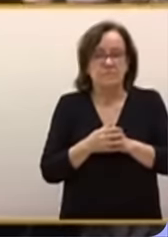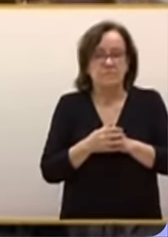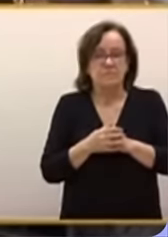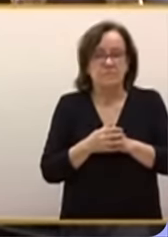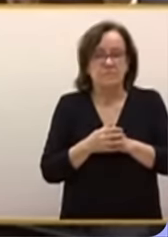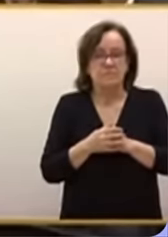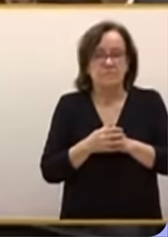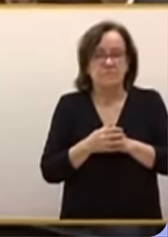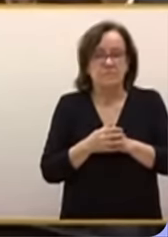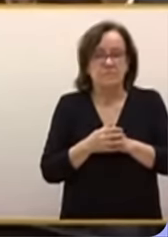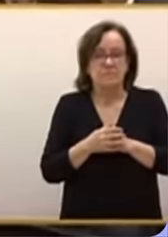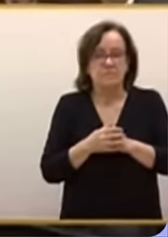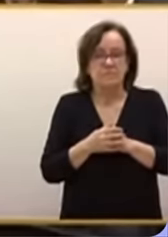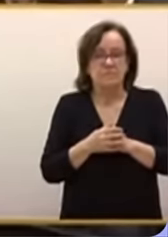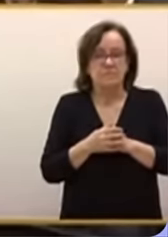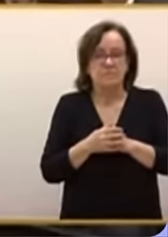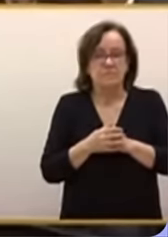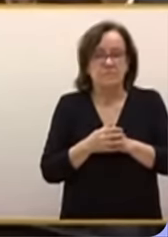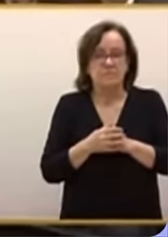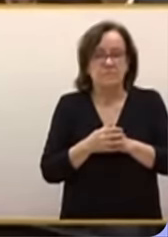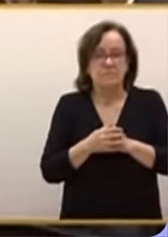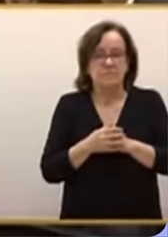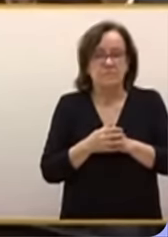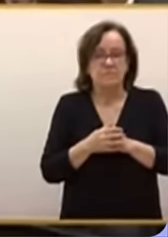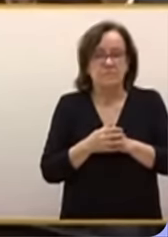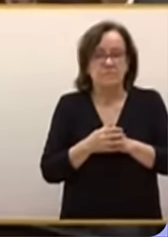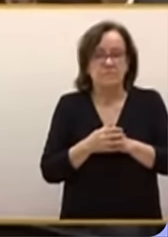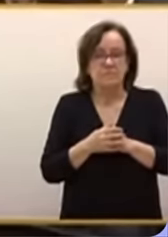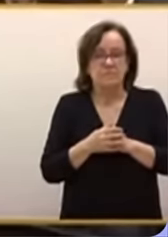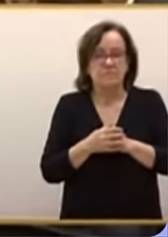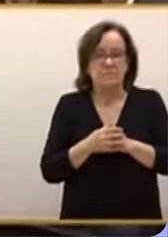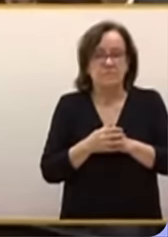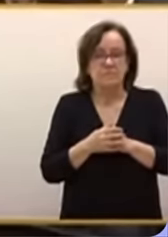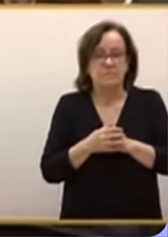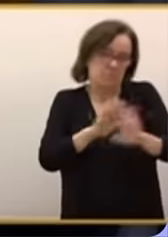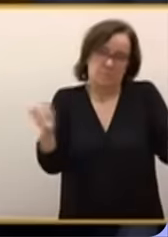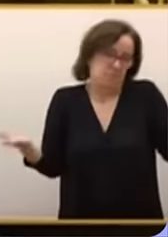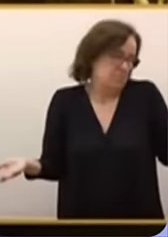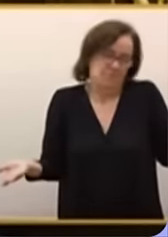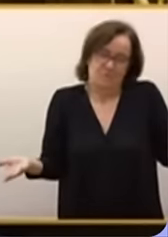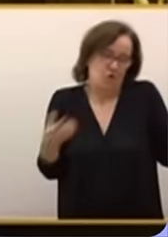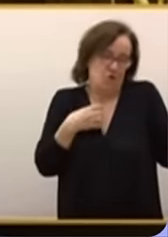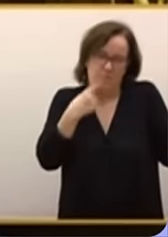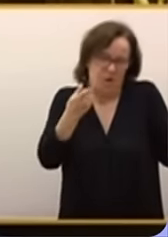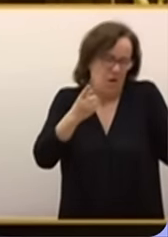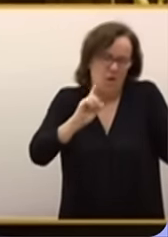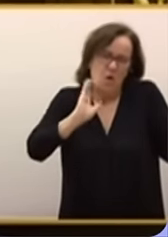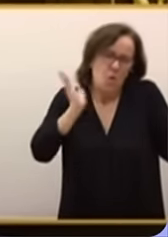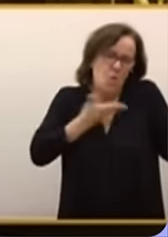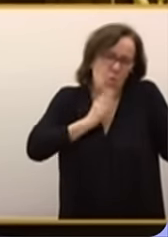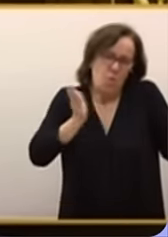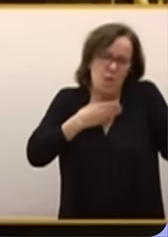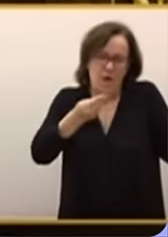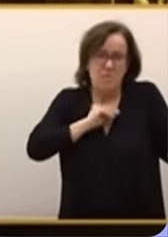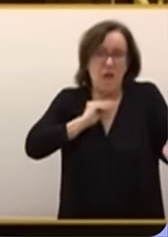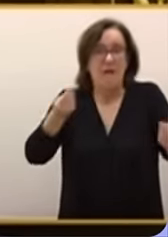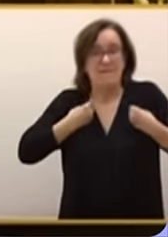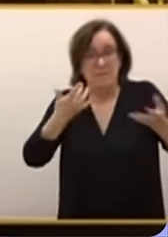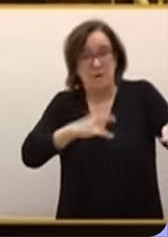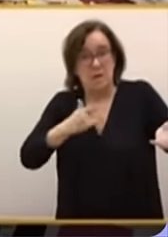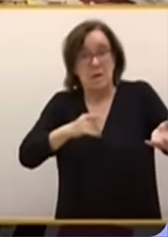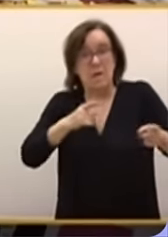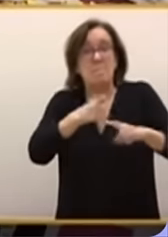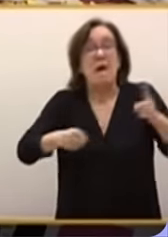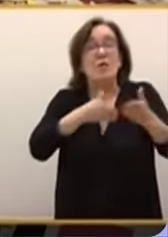Una pena, una pena, una pena que se haya equivocado, haya cometido este lapsus aquí. Perjudican a los españoles que viven en Argentina, medio